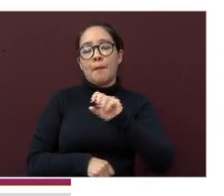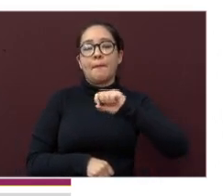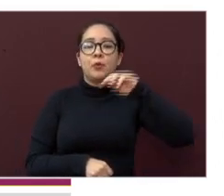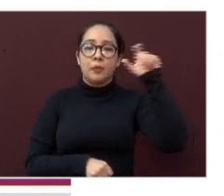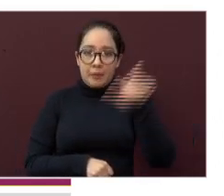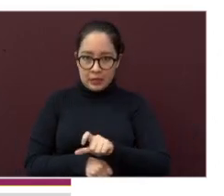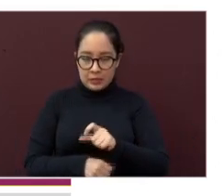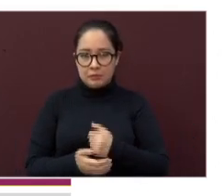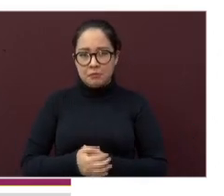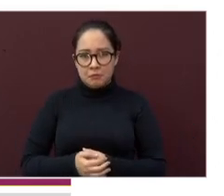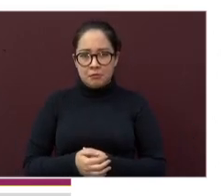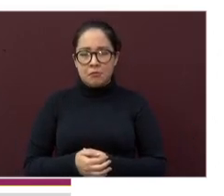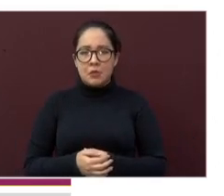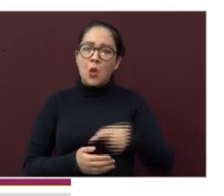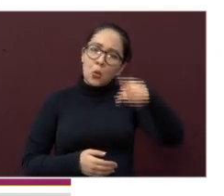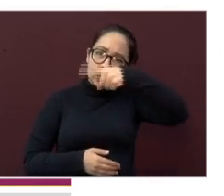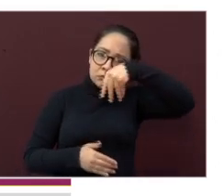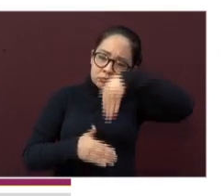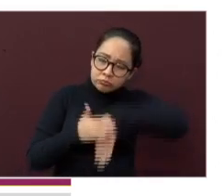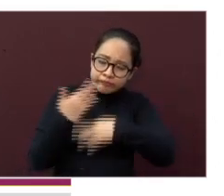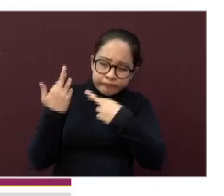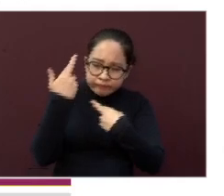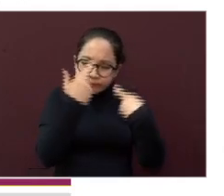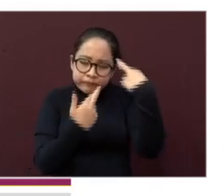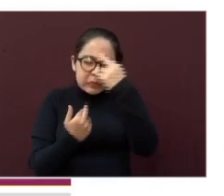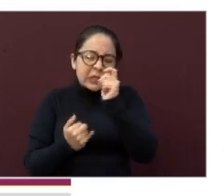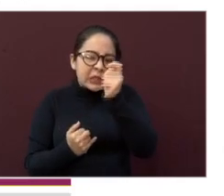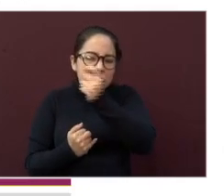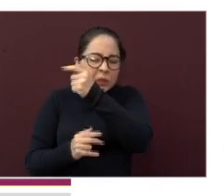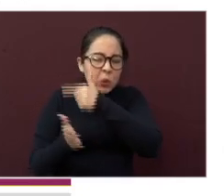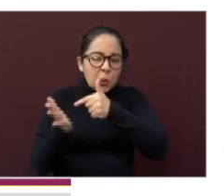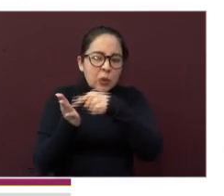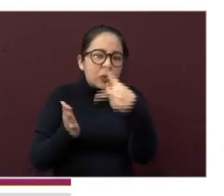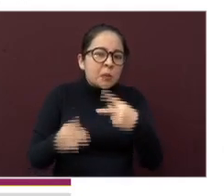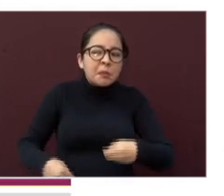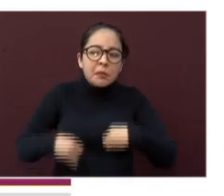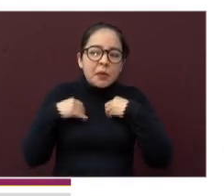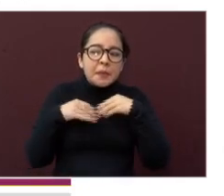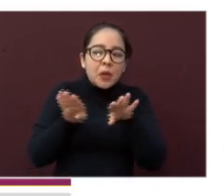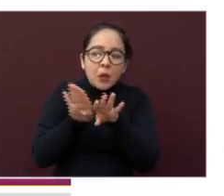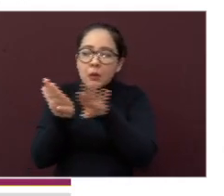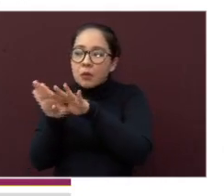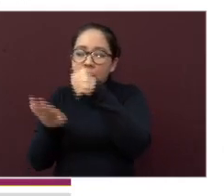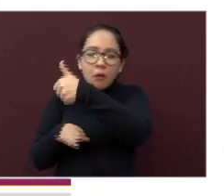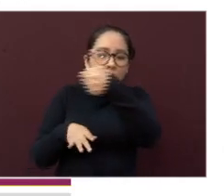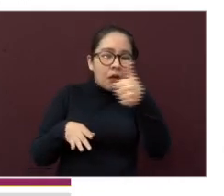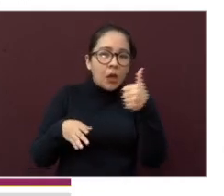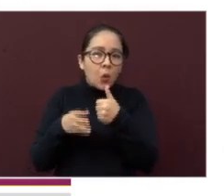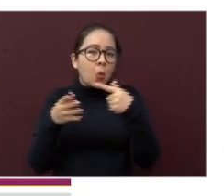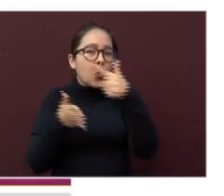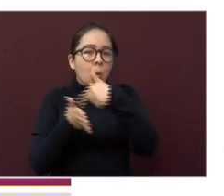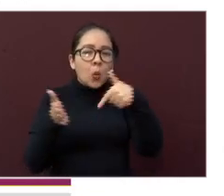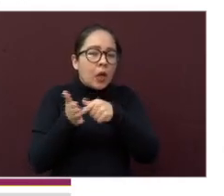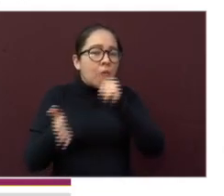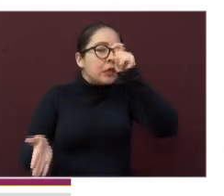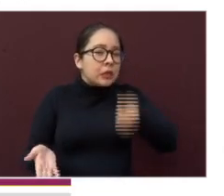para que puedan revisar cuál es la situación en cada uno de los municipios.